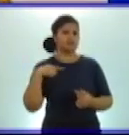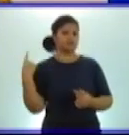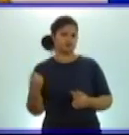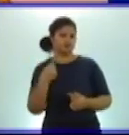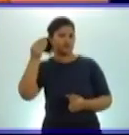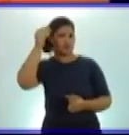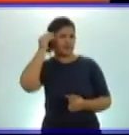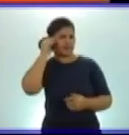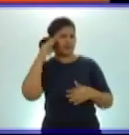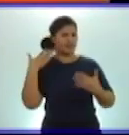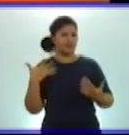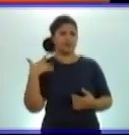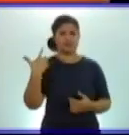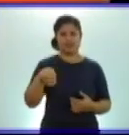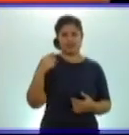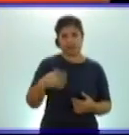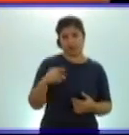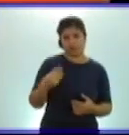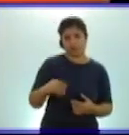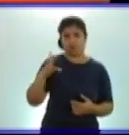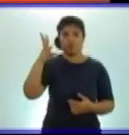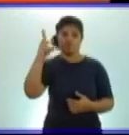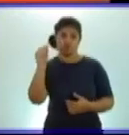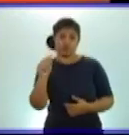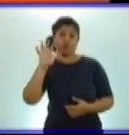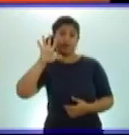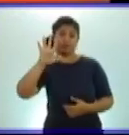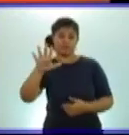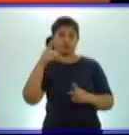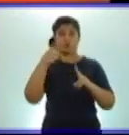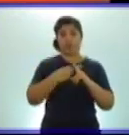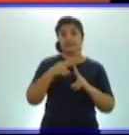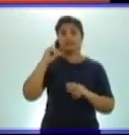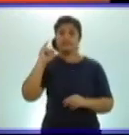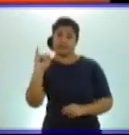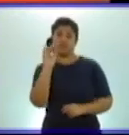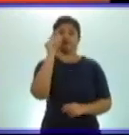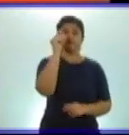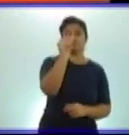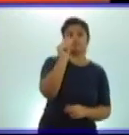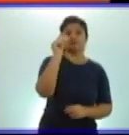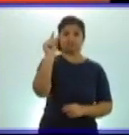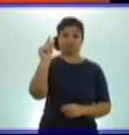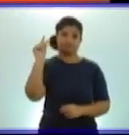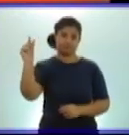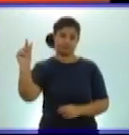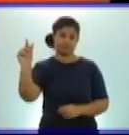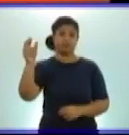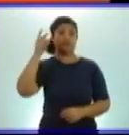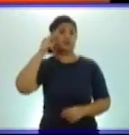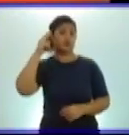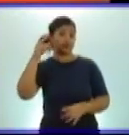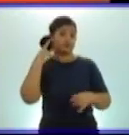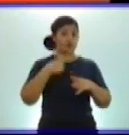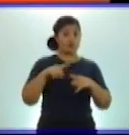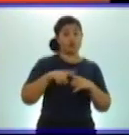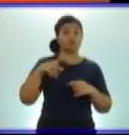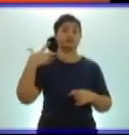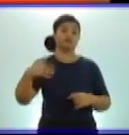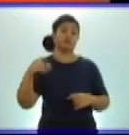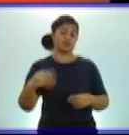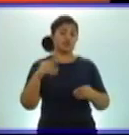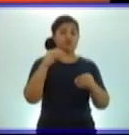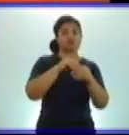cálculo de los números de 5 y 6 lugares. Por lo tanto, además de los ejercicios que les estoy recomendando del cuaderno y del libro de texto, yo